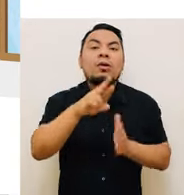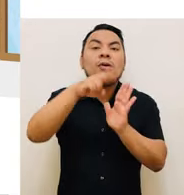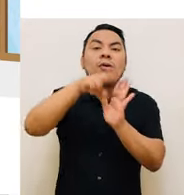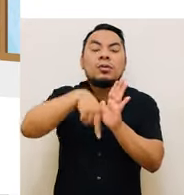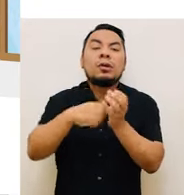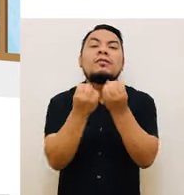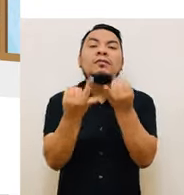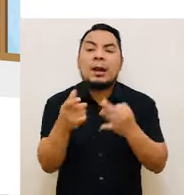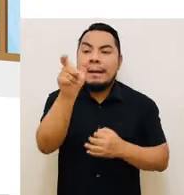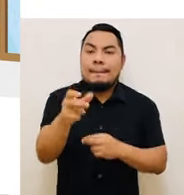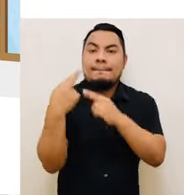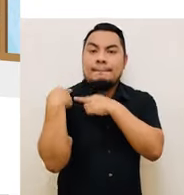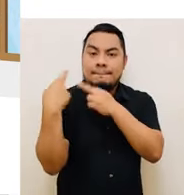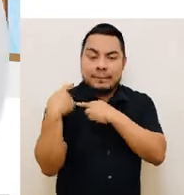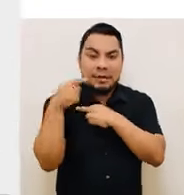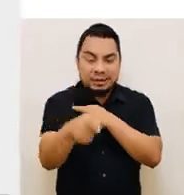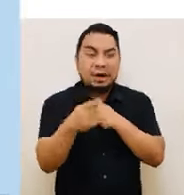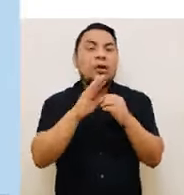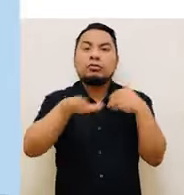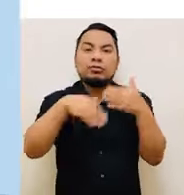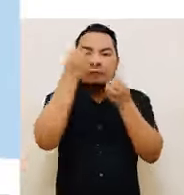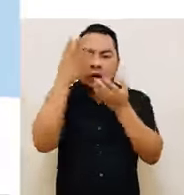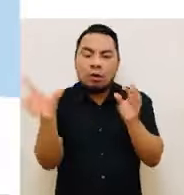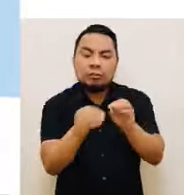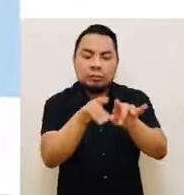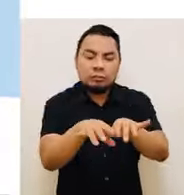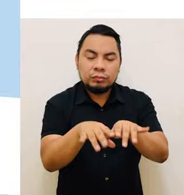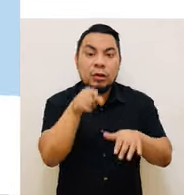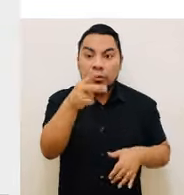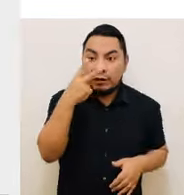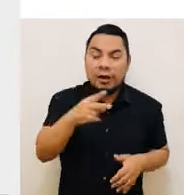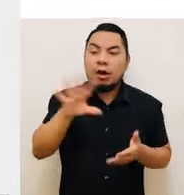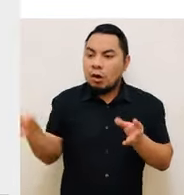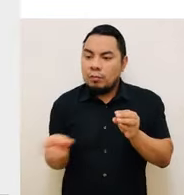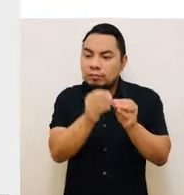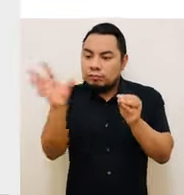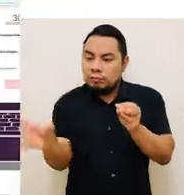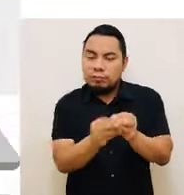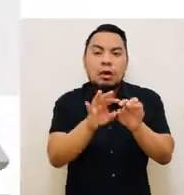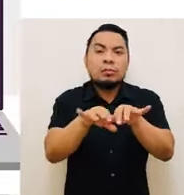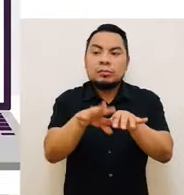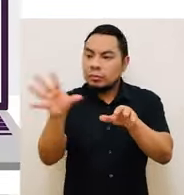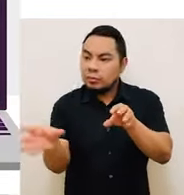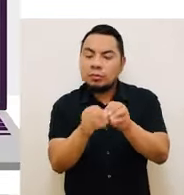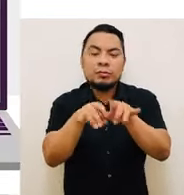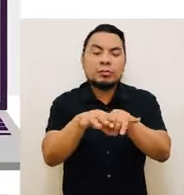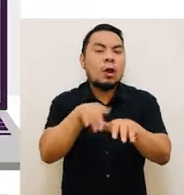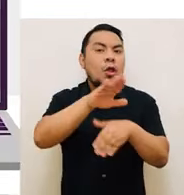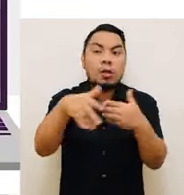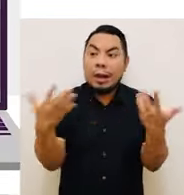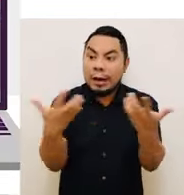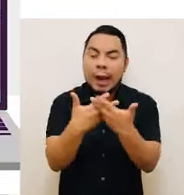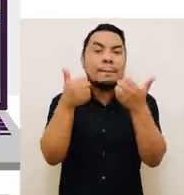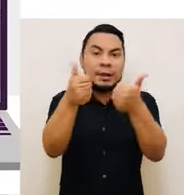datos de cada miembro de mesa en la solución informática. Observar que se registre la información del acta de instalación y